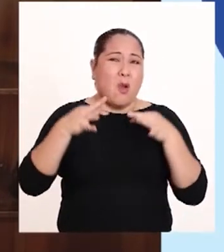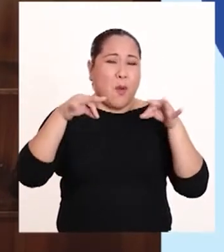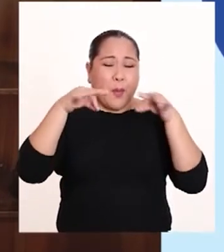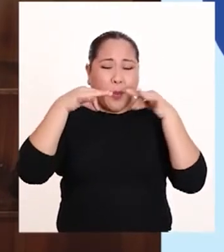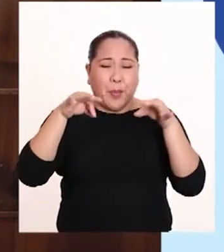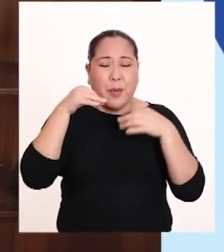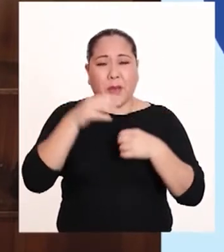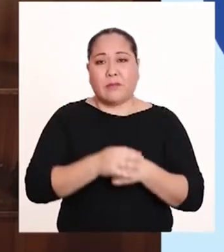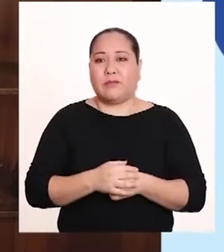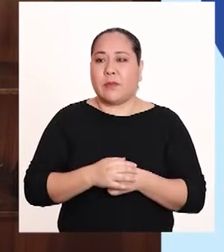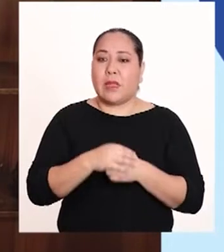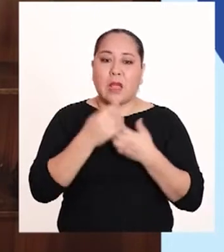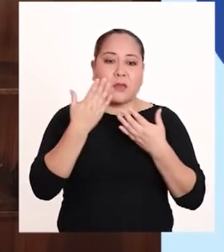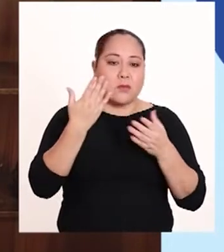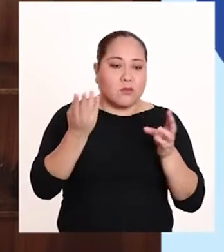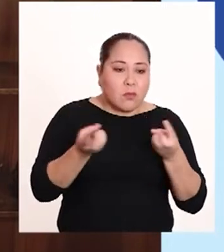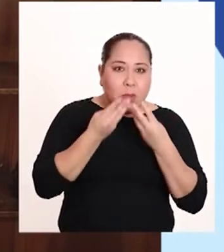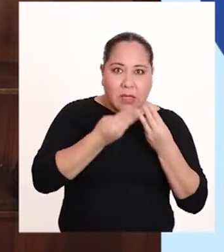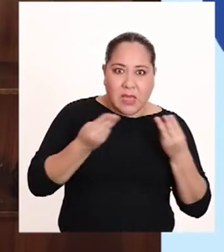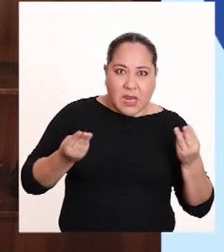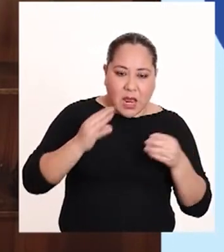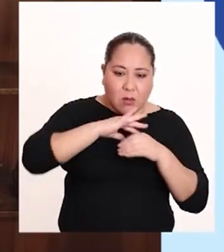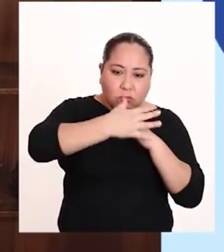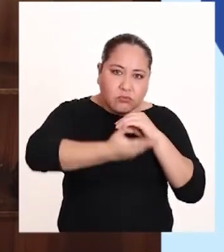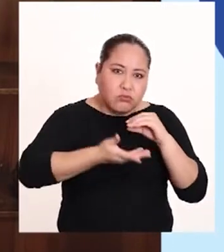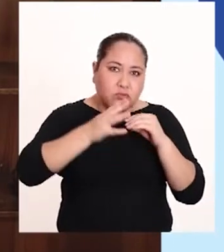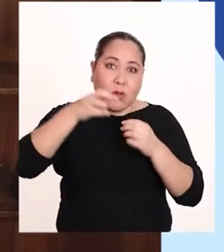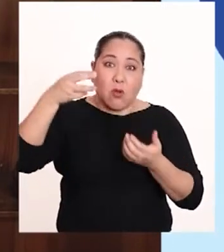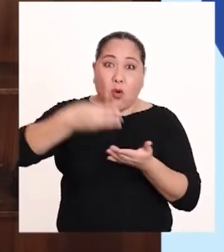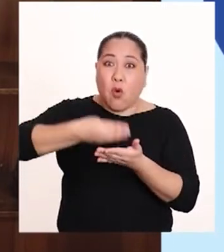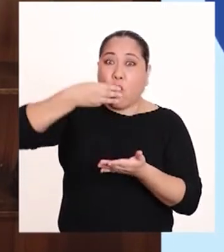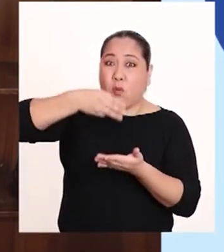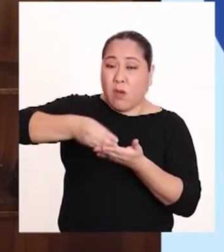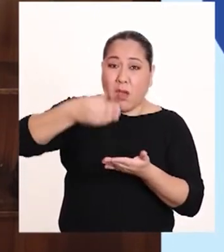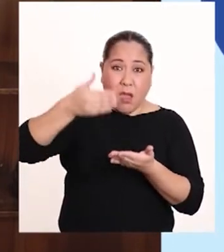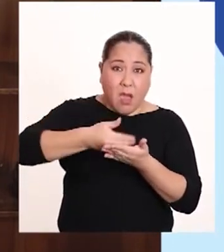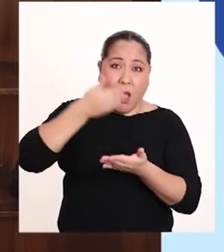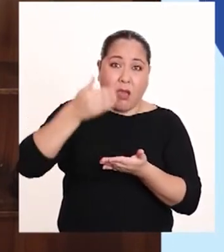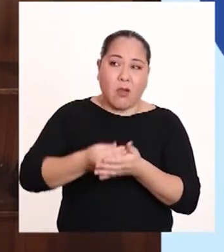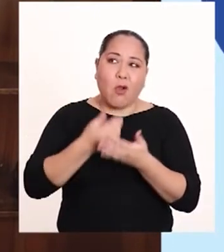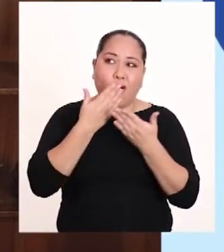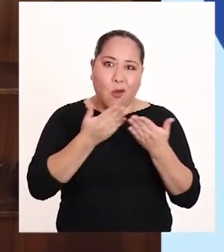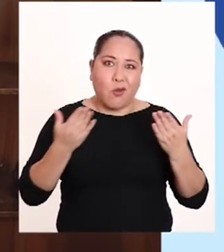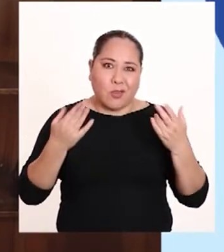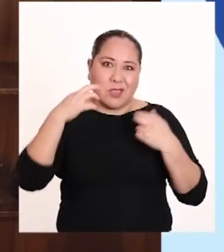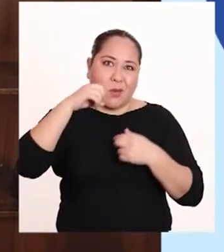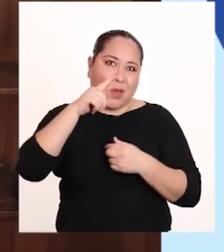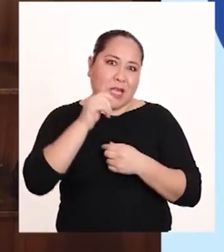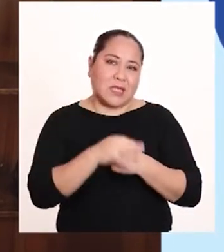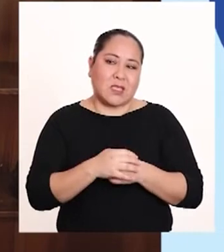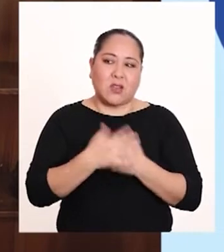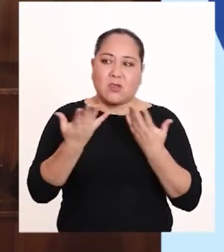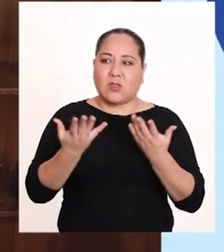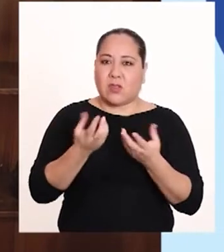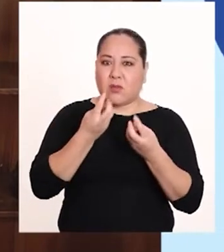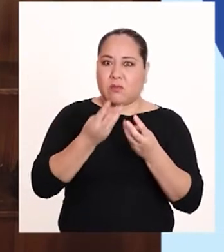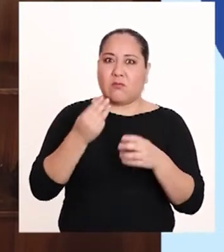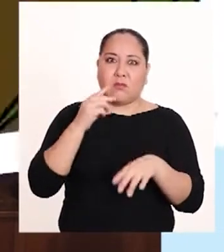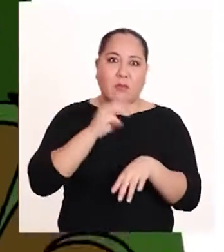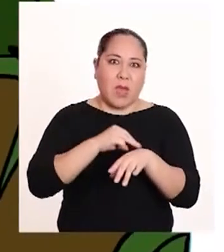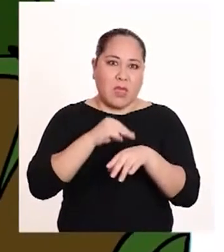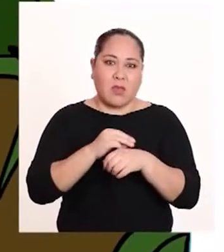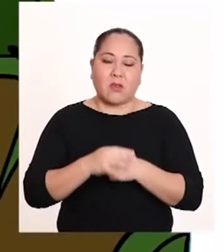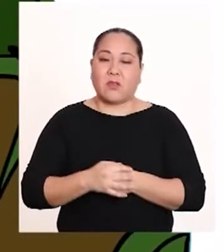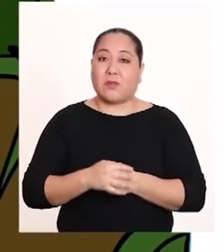plástico, desde los empaques de los materiales y cubiertos a artefactos plásticos y dispositivos